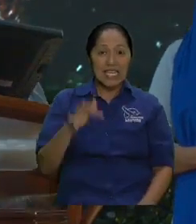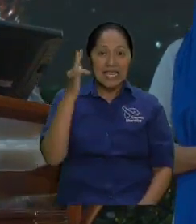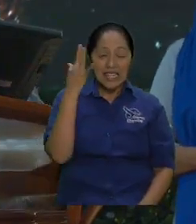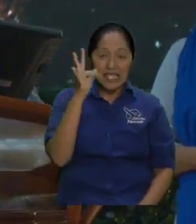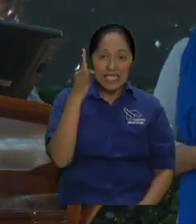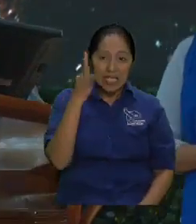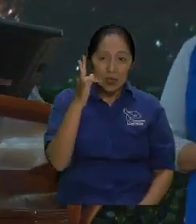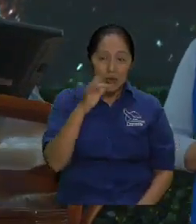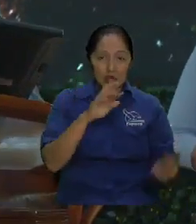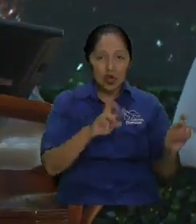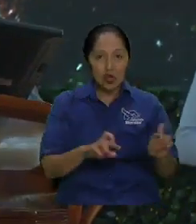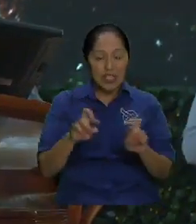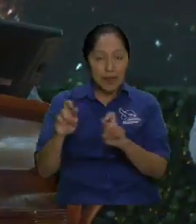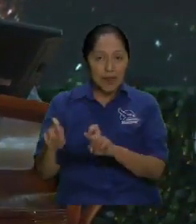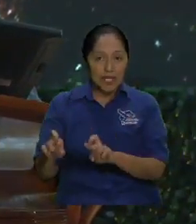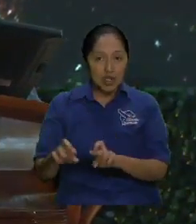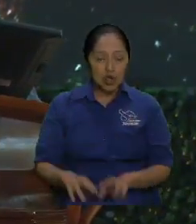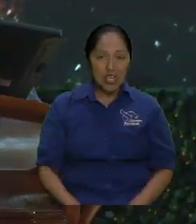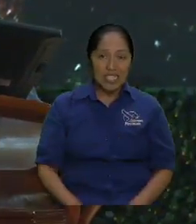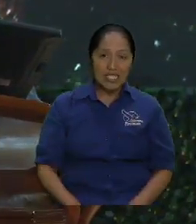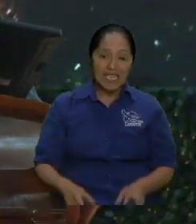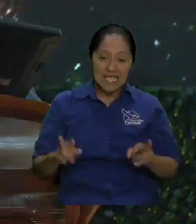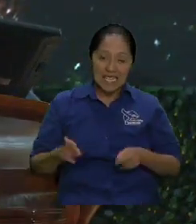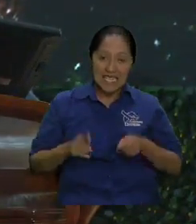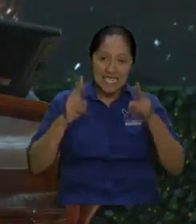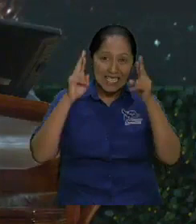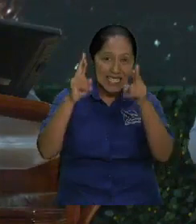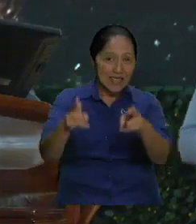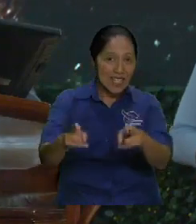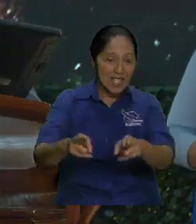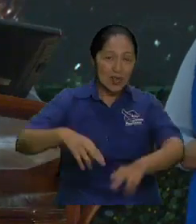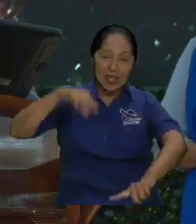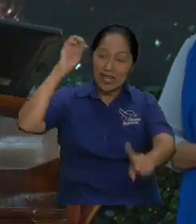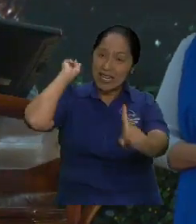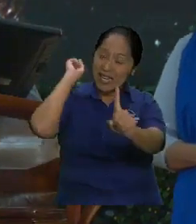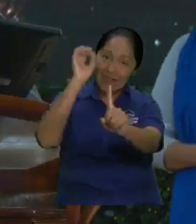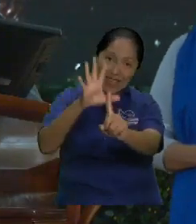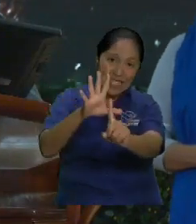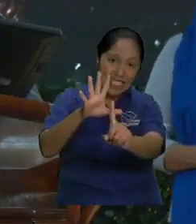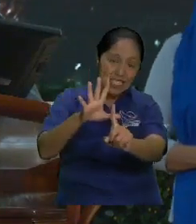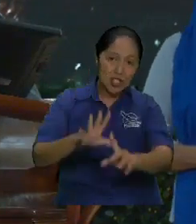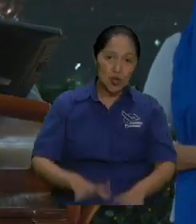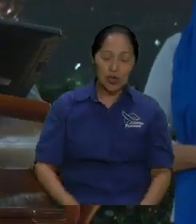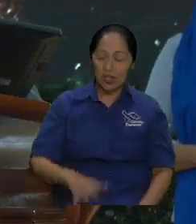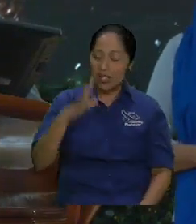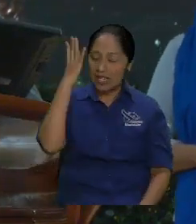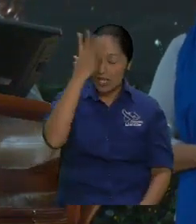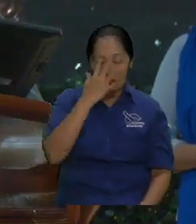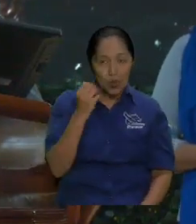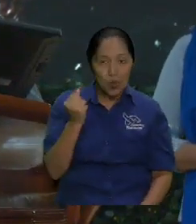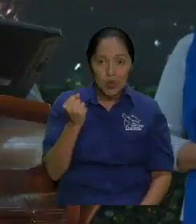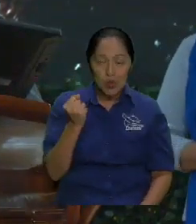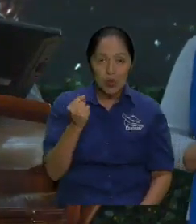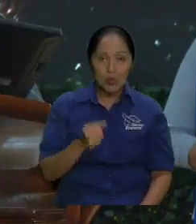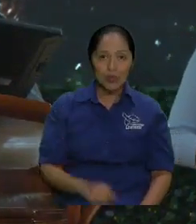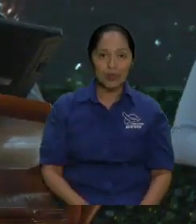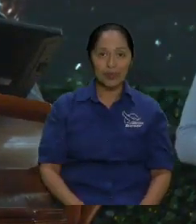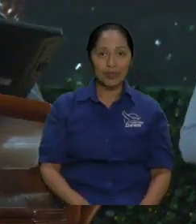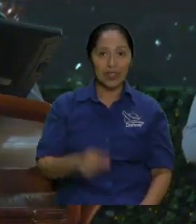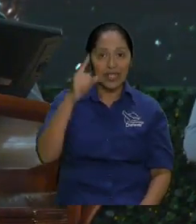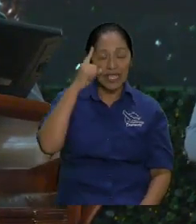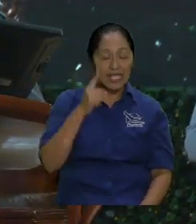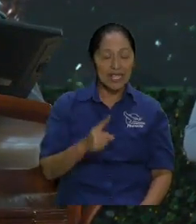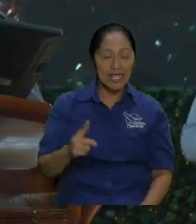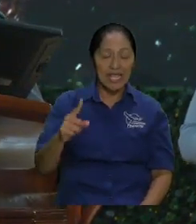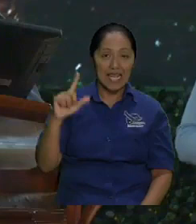mensaje y fueron ministrados una cuestión profética bien hermosa bien hermosa el día lunes fue algo bien